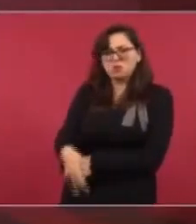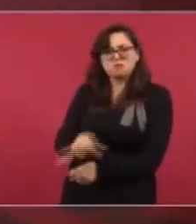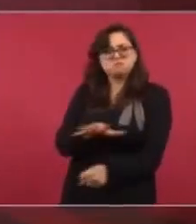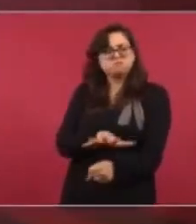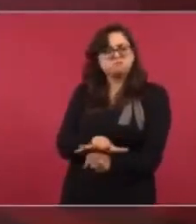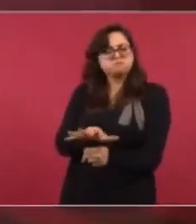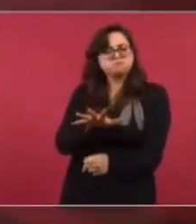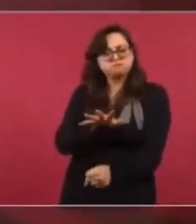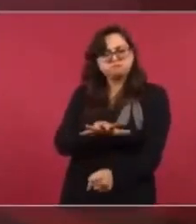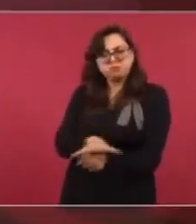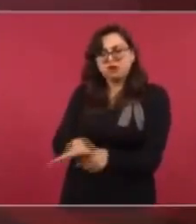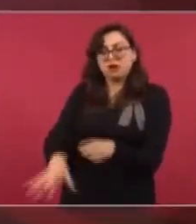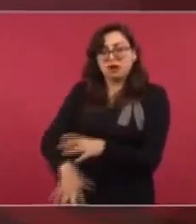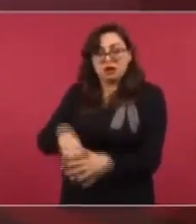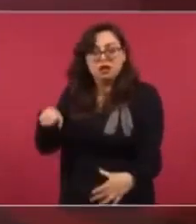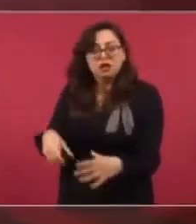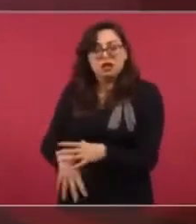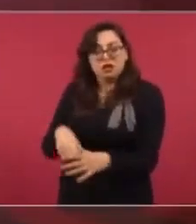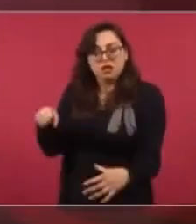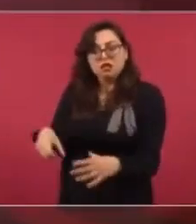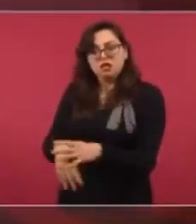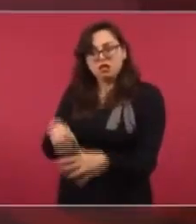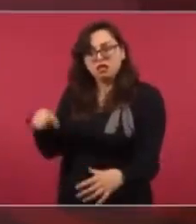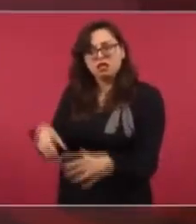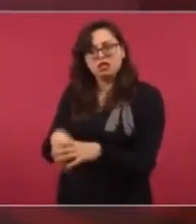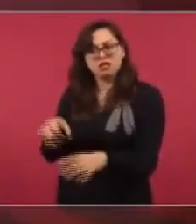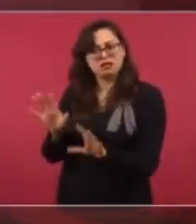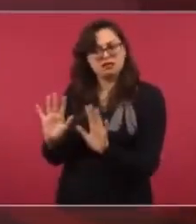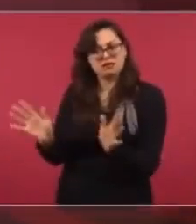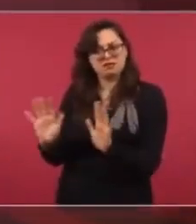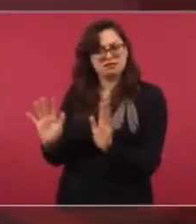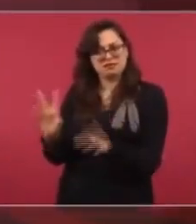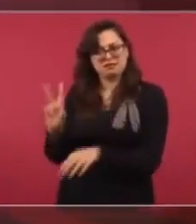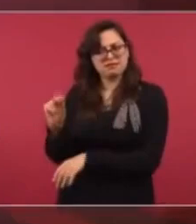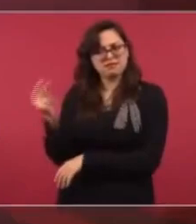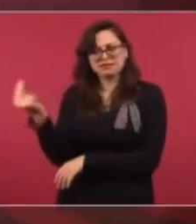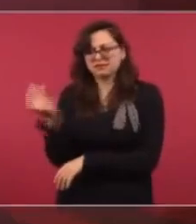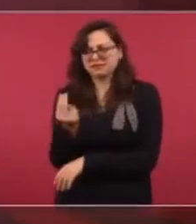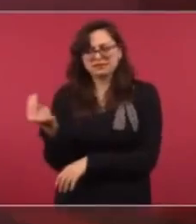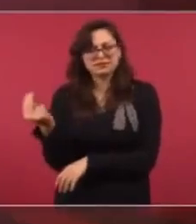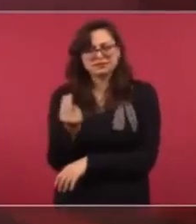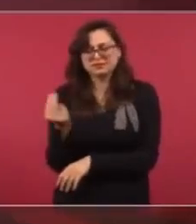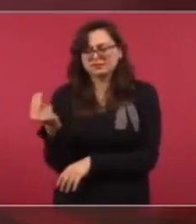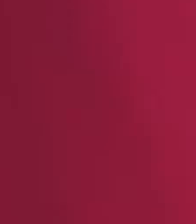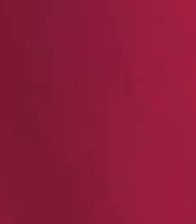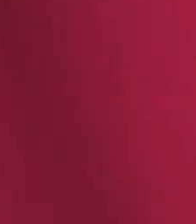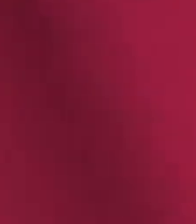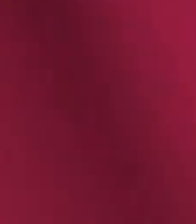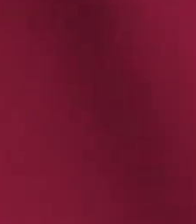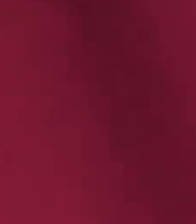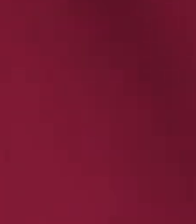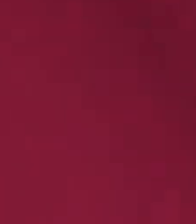para sus refinerías y para producir las gasolinas en México, porque vamos a ser autosuficientes.